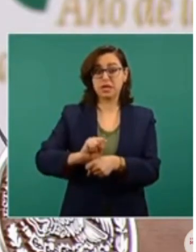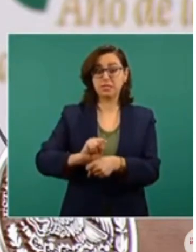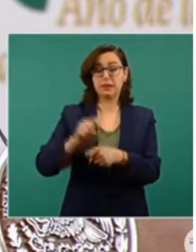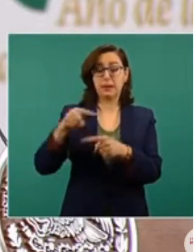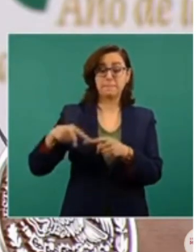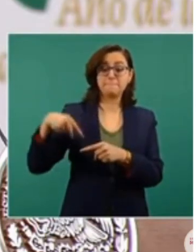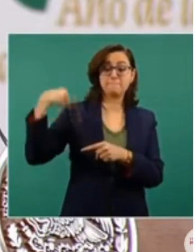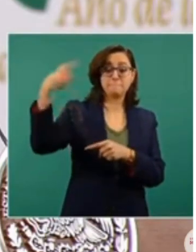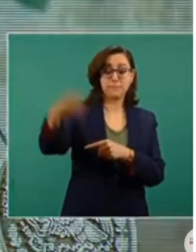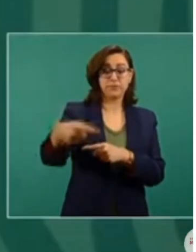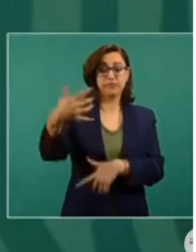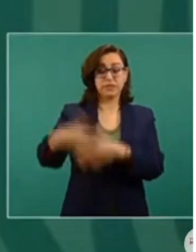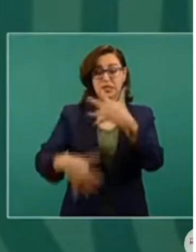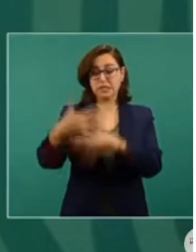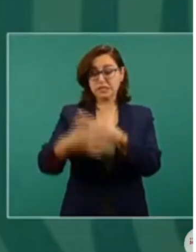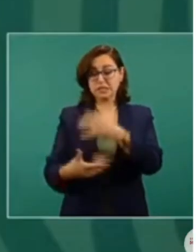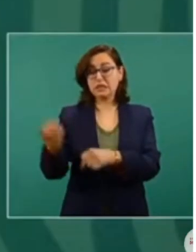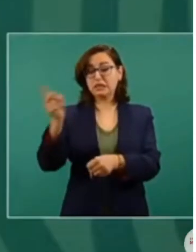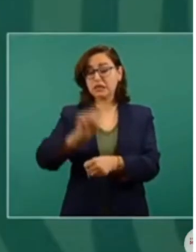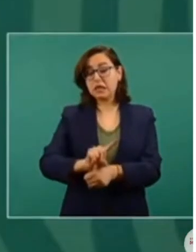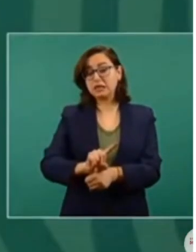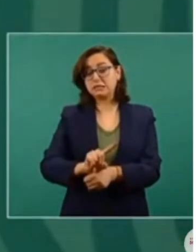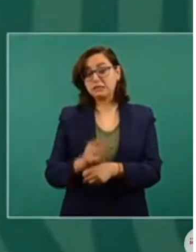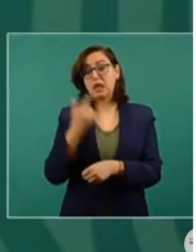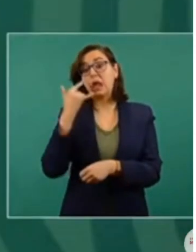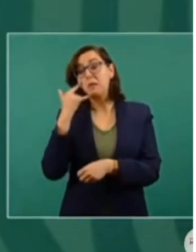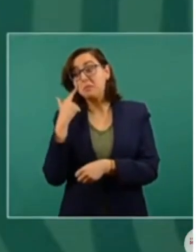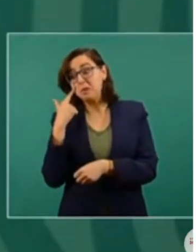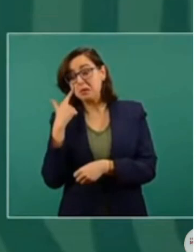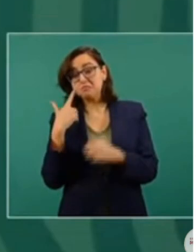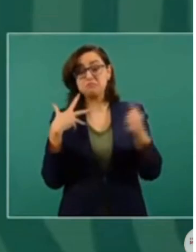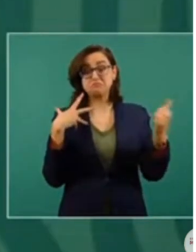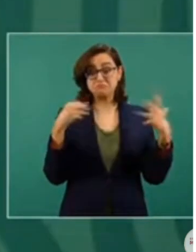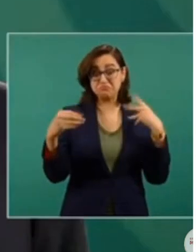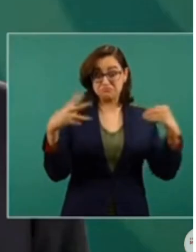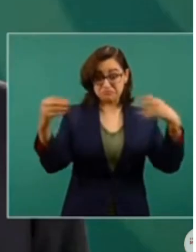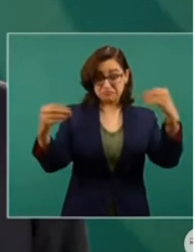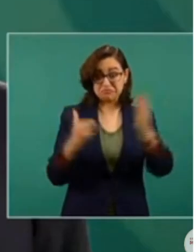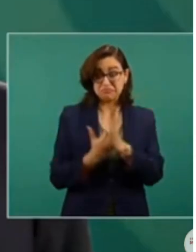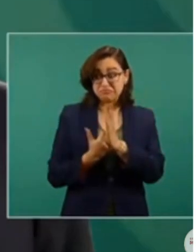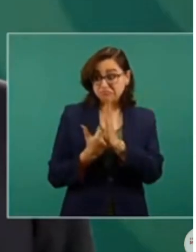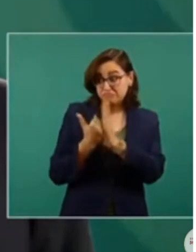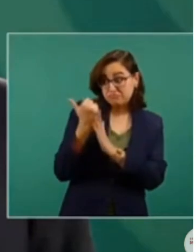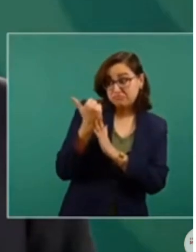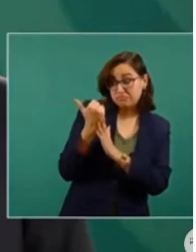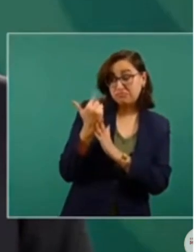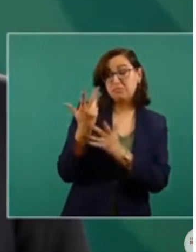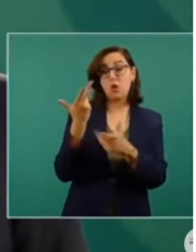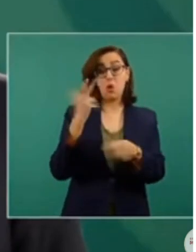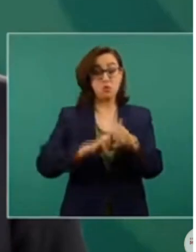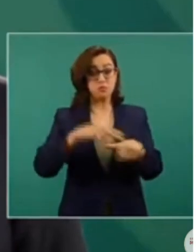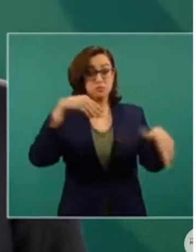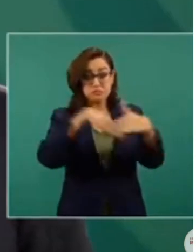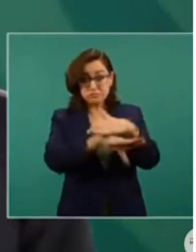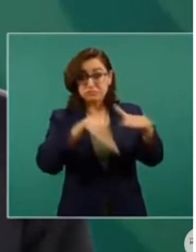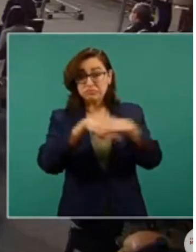15 días, si entonces aumenta el número de hospitalizados, o sea, ir